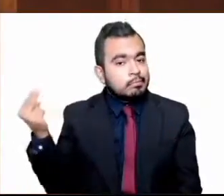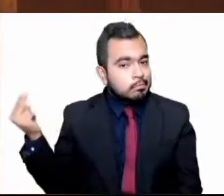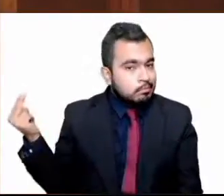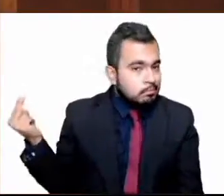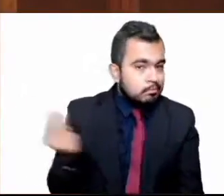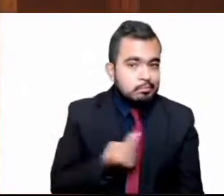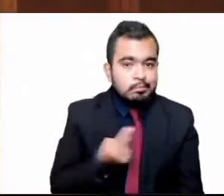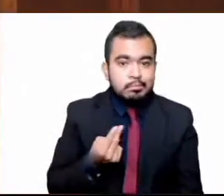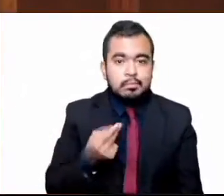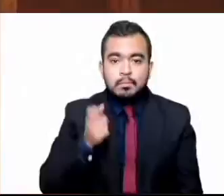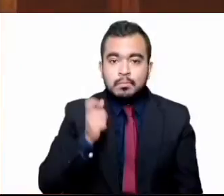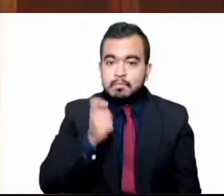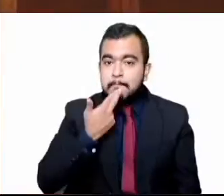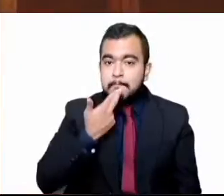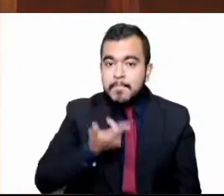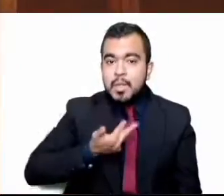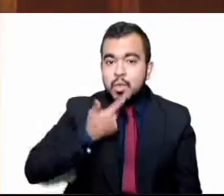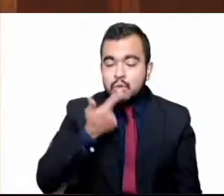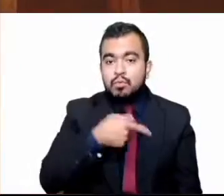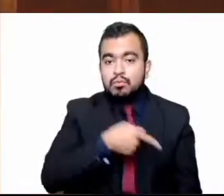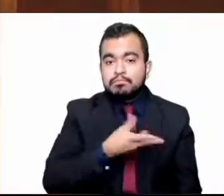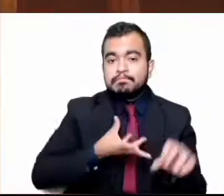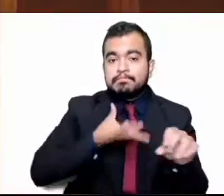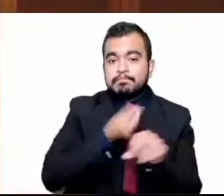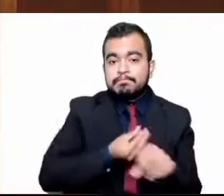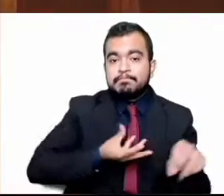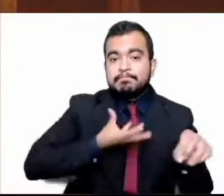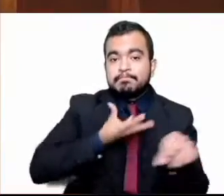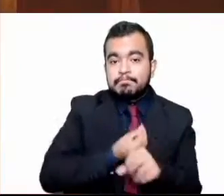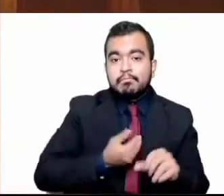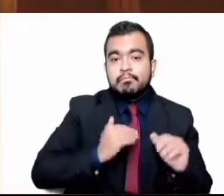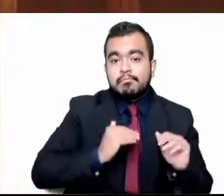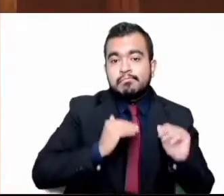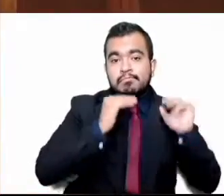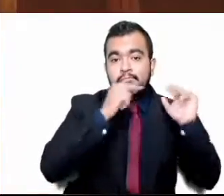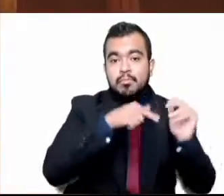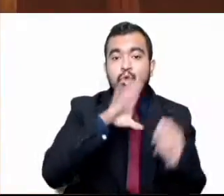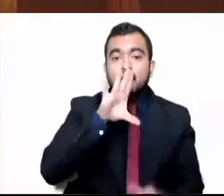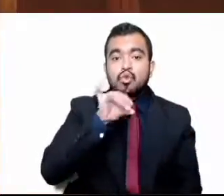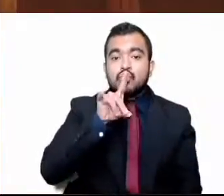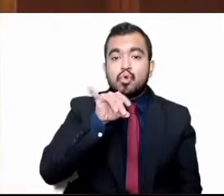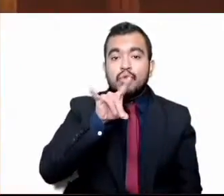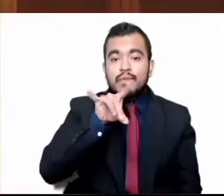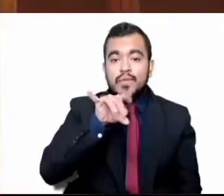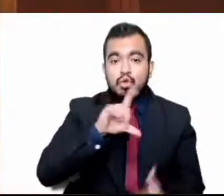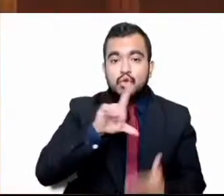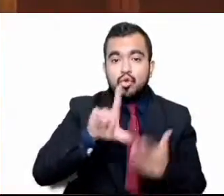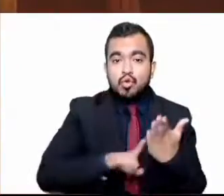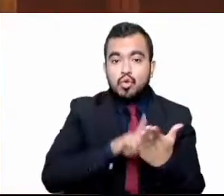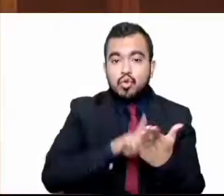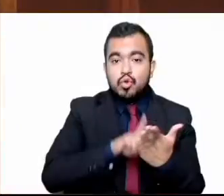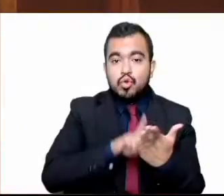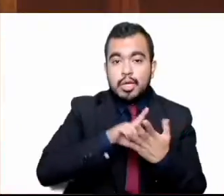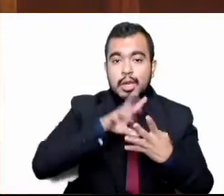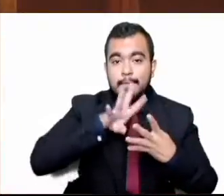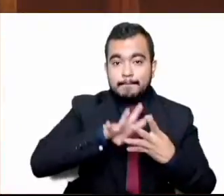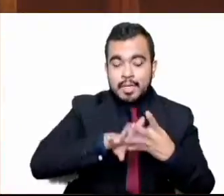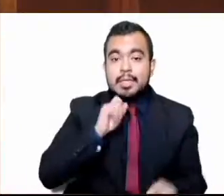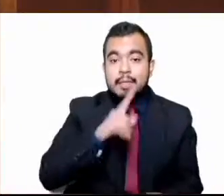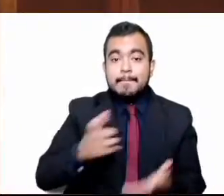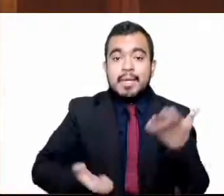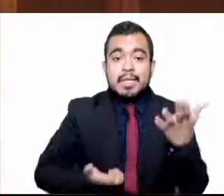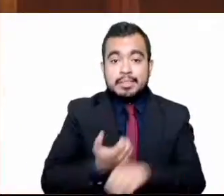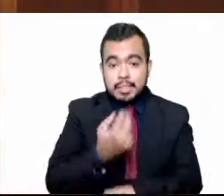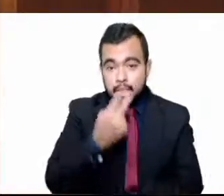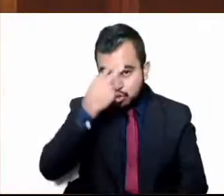de fortalecer el Código Penal en el Estado de México con el propósito de incorporar el